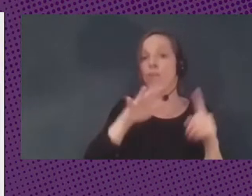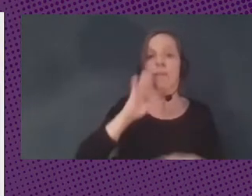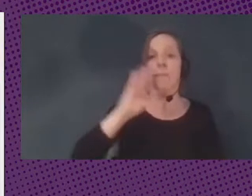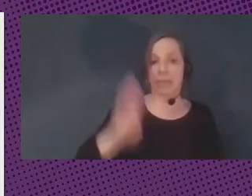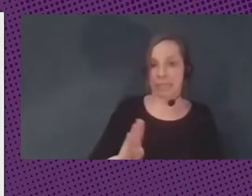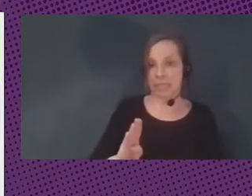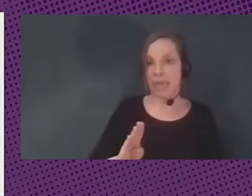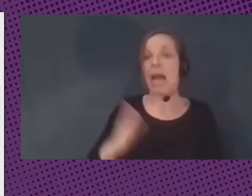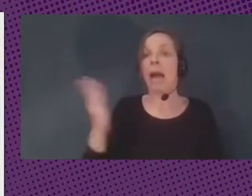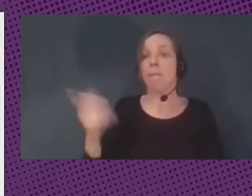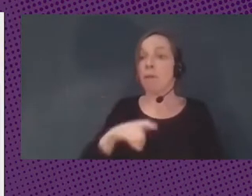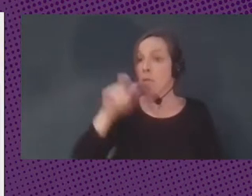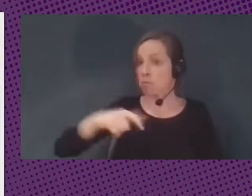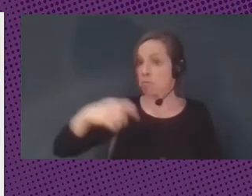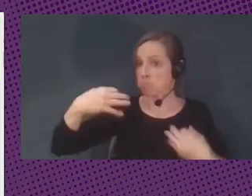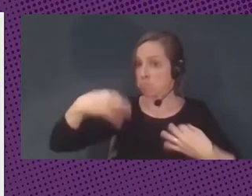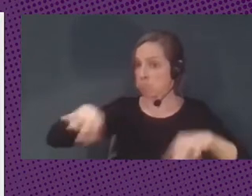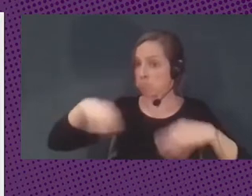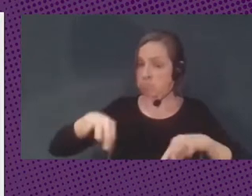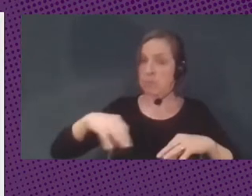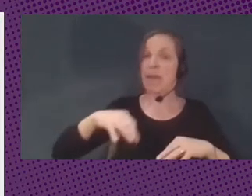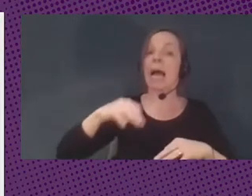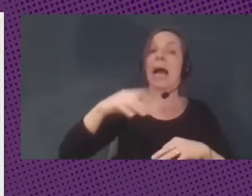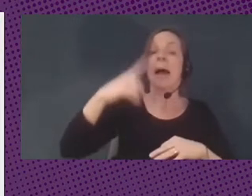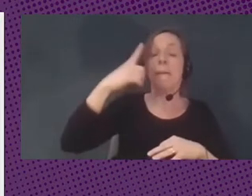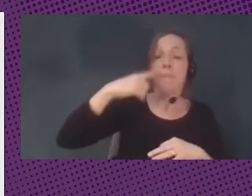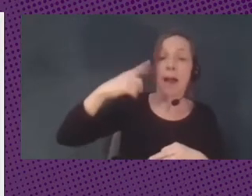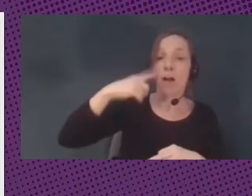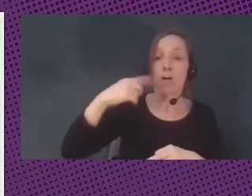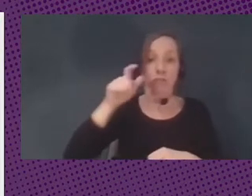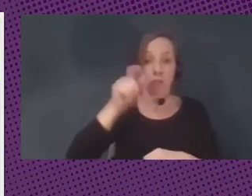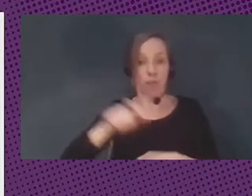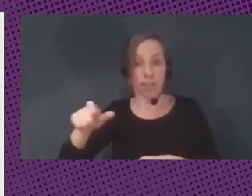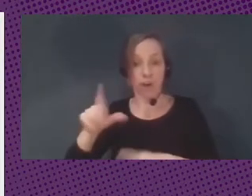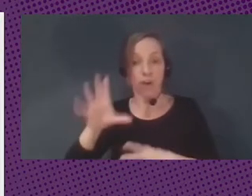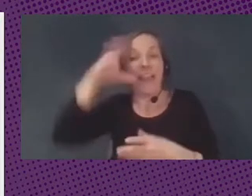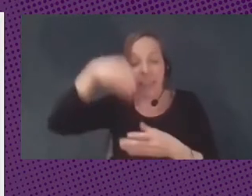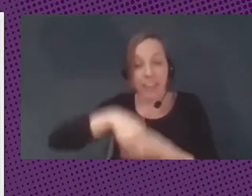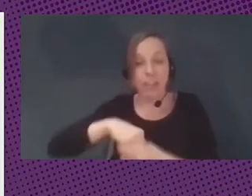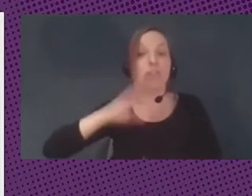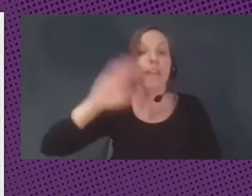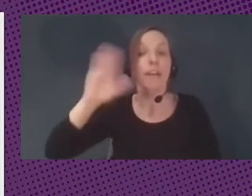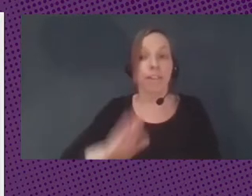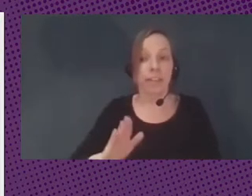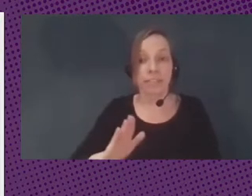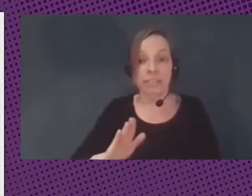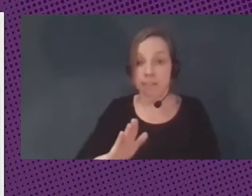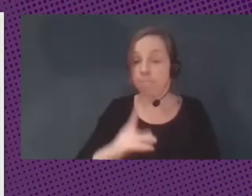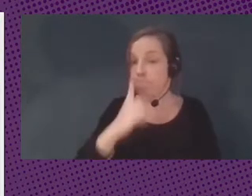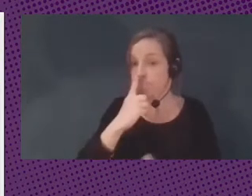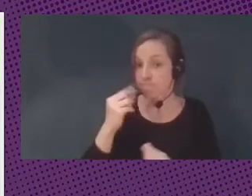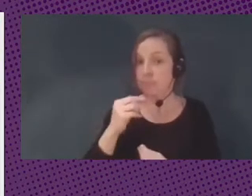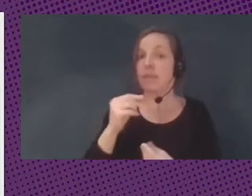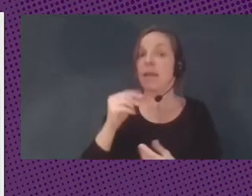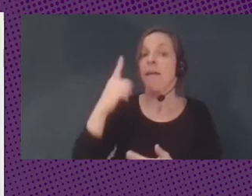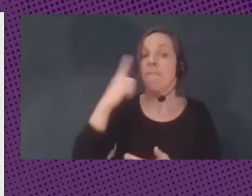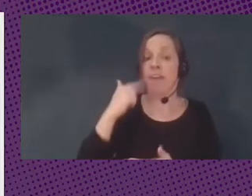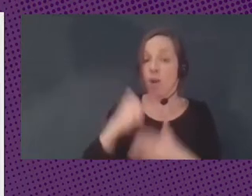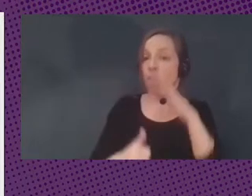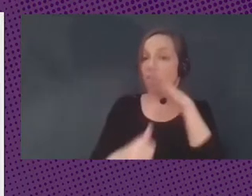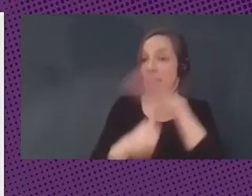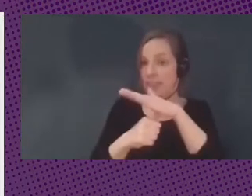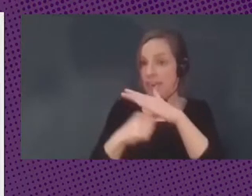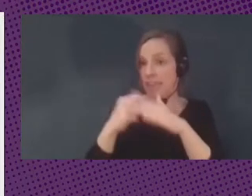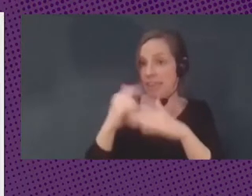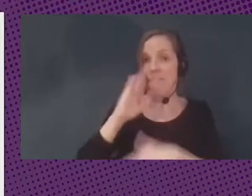ciudadanos y bancos dentro de Brasil que muy probablemente se realizan a través del Banco Central de Brasil son